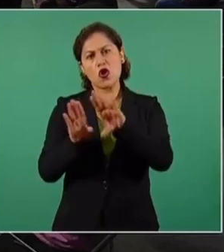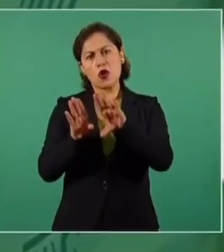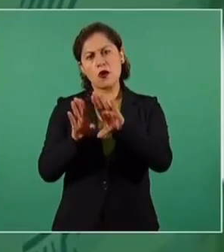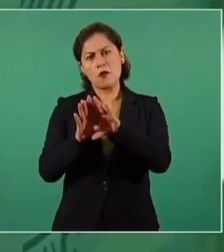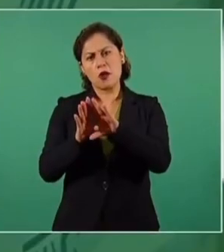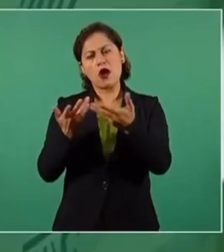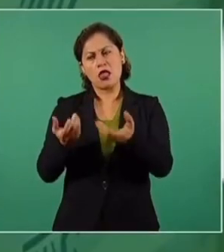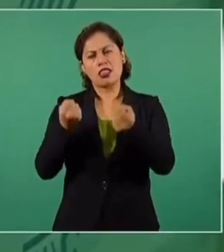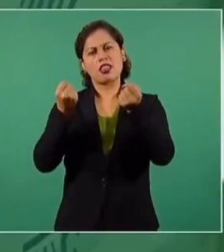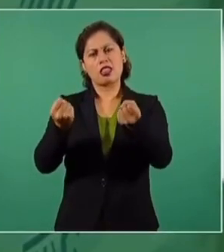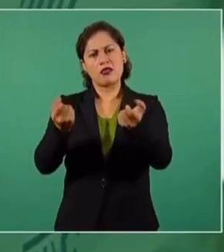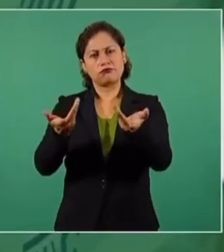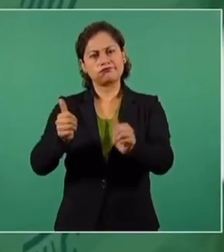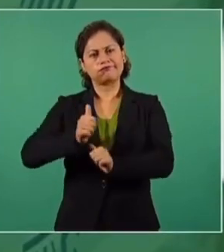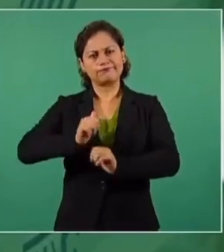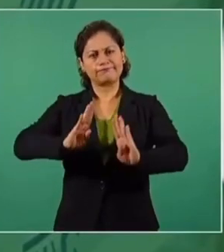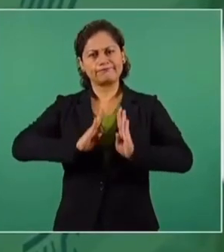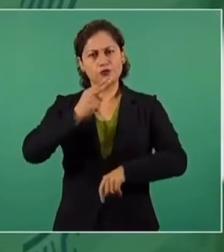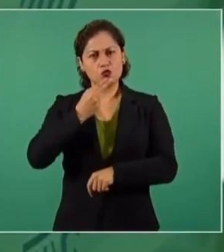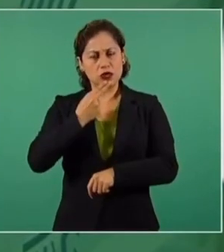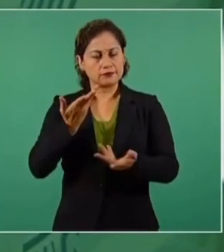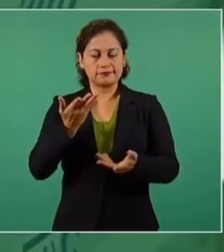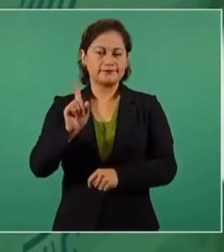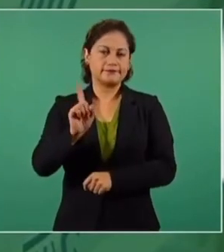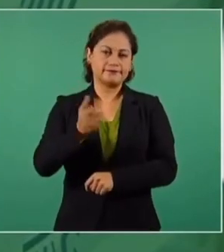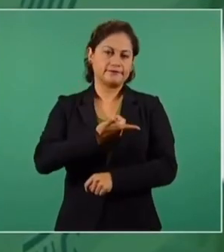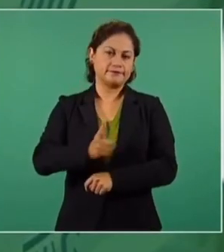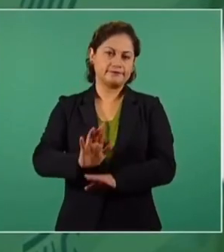de la fuerza, con lo bélico, y eso no lo queremos.